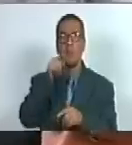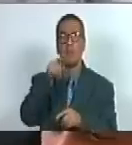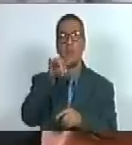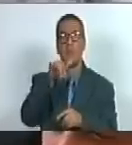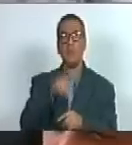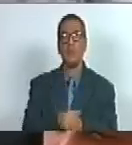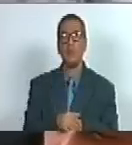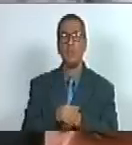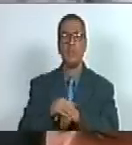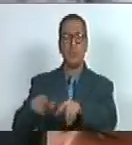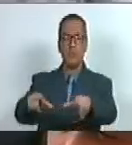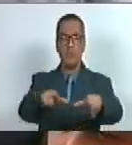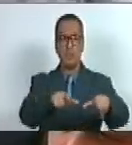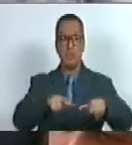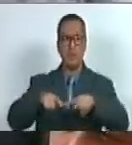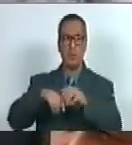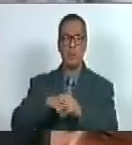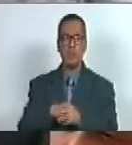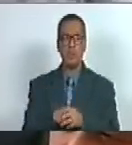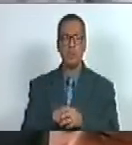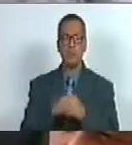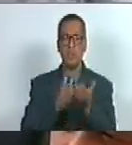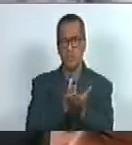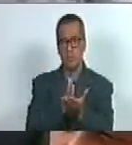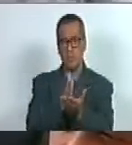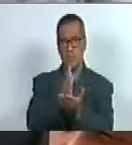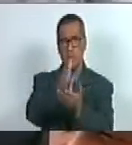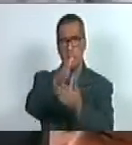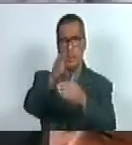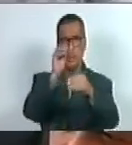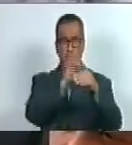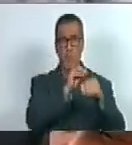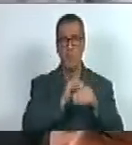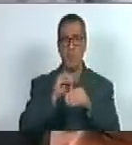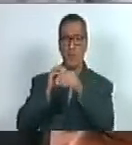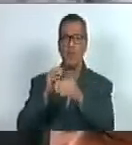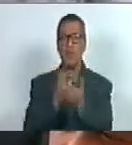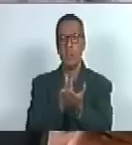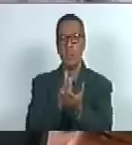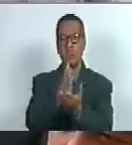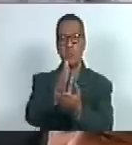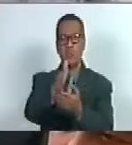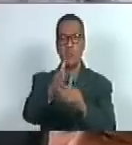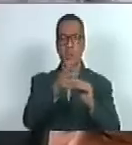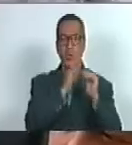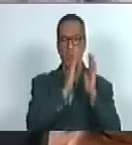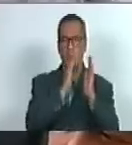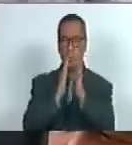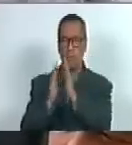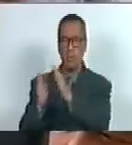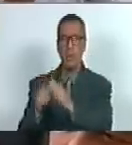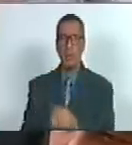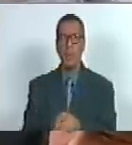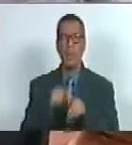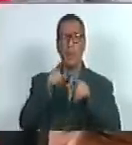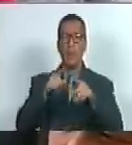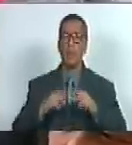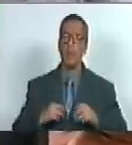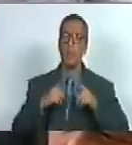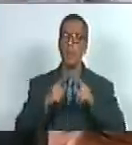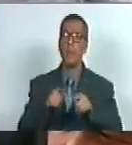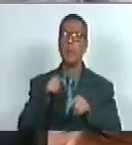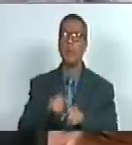territorio seguimos convocándonos seguimos organizándonos y esta vez